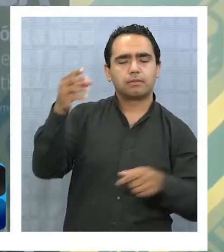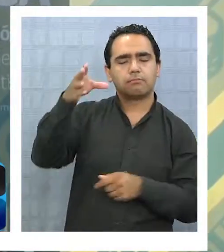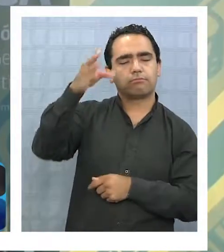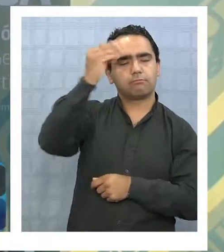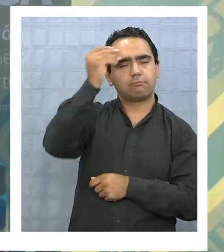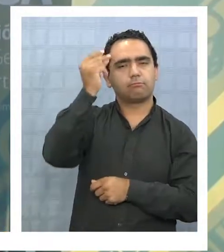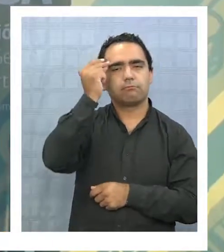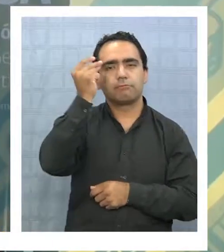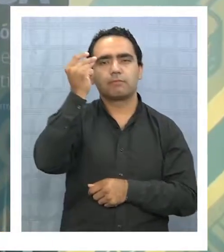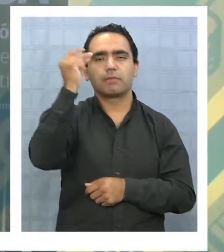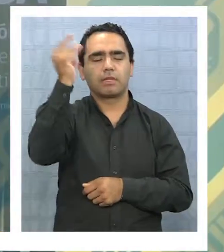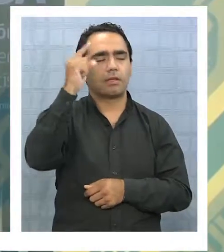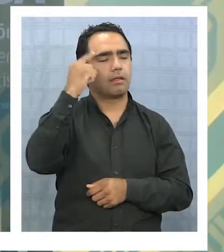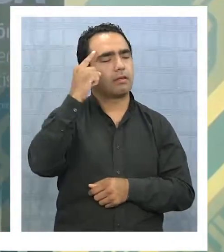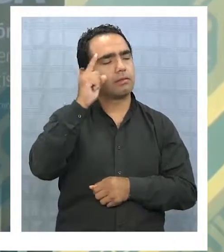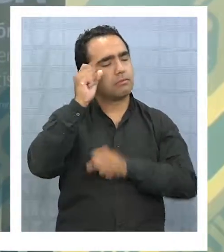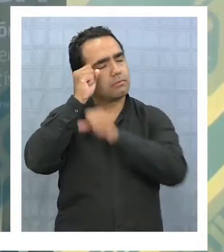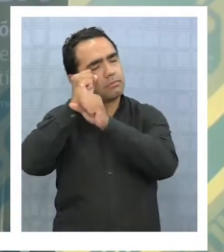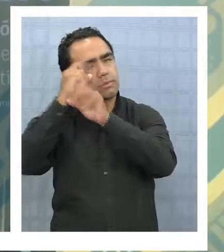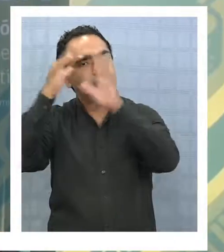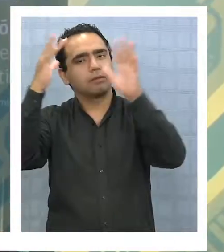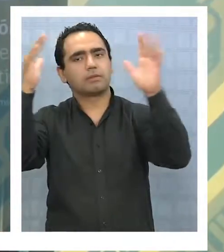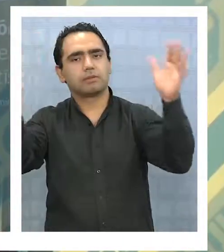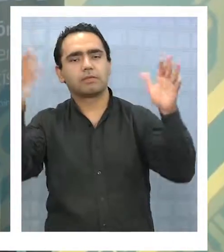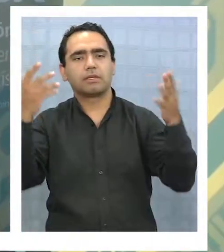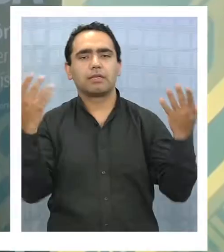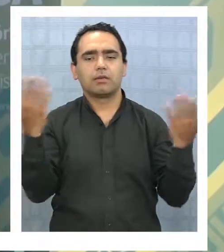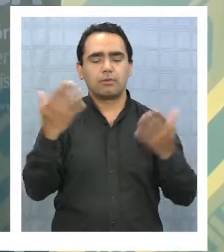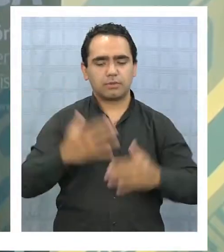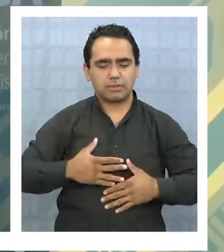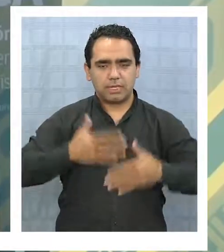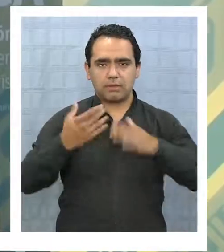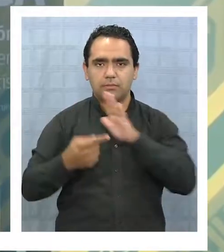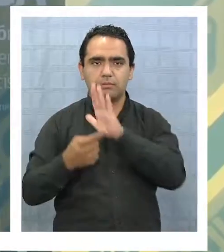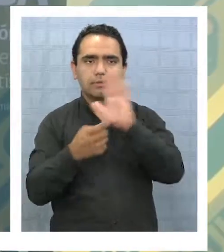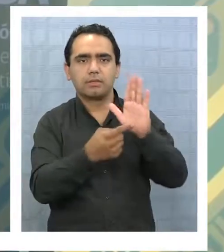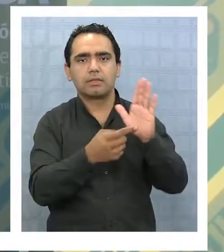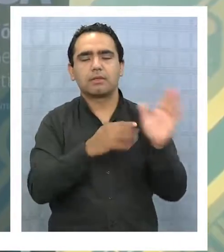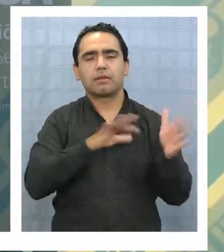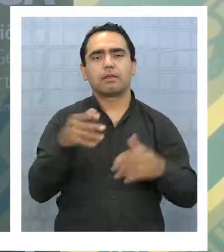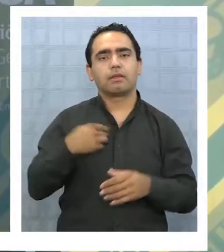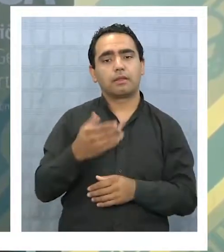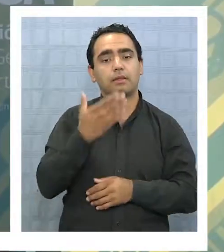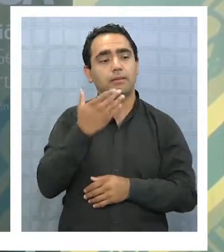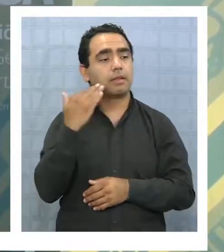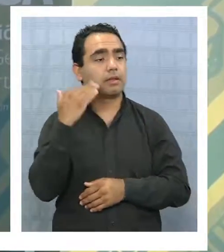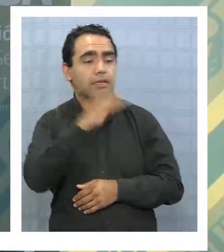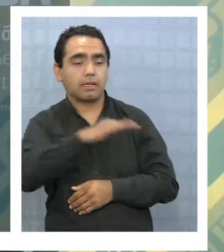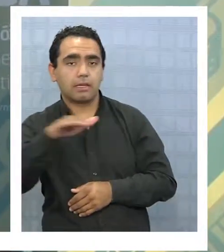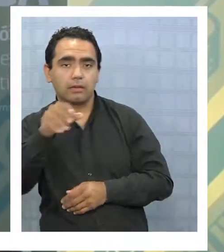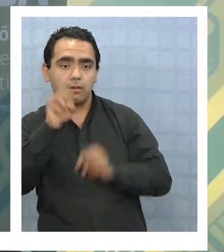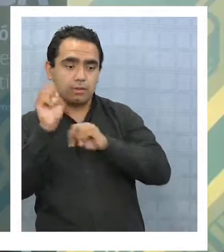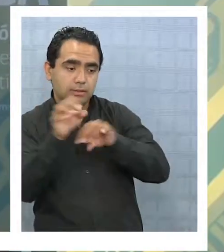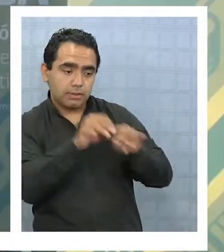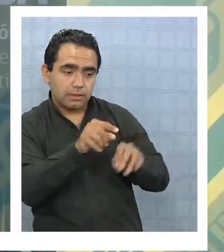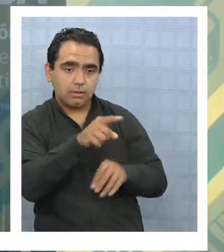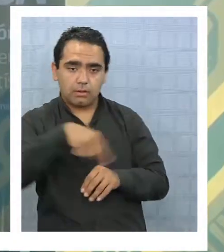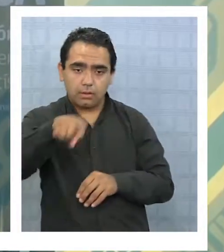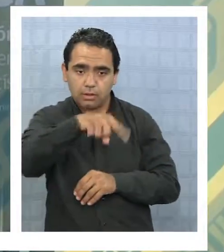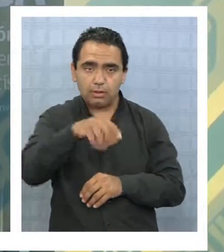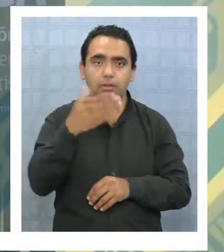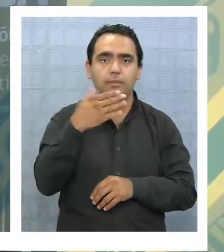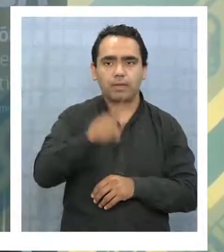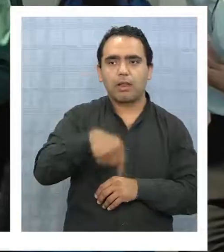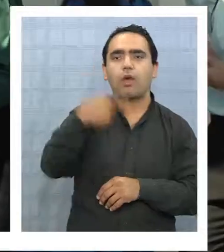más imaginativos, transmitir lo que ellos aprenden. Por ejemplo, a mí siempre me gustaban a los niños cuando yo les enseño algo, que después lo que aprendieron lo vayan enseñando, así que haya